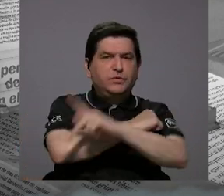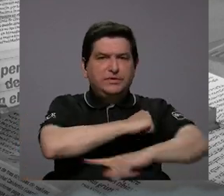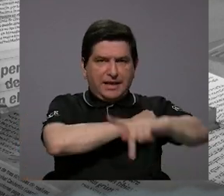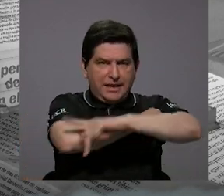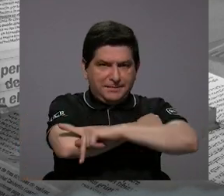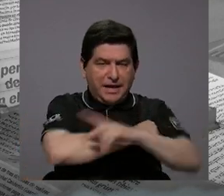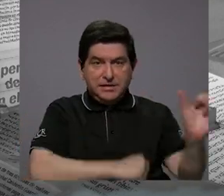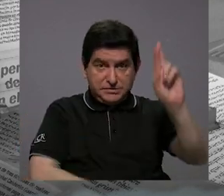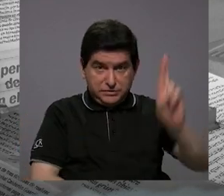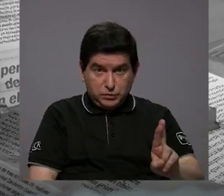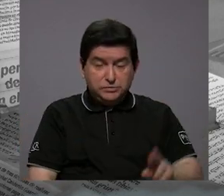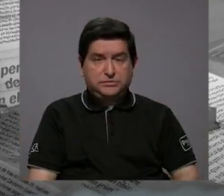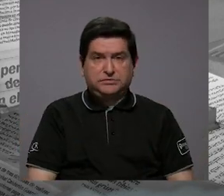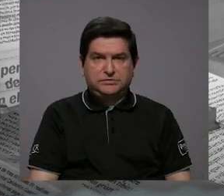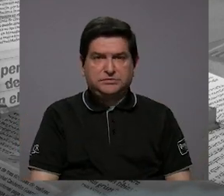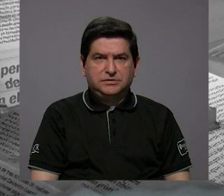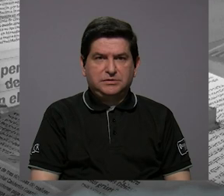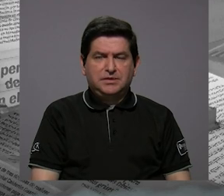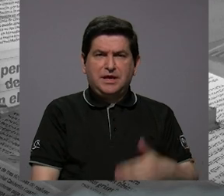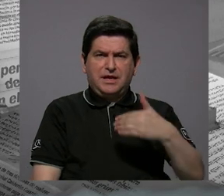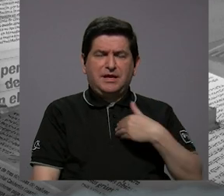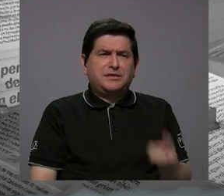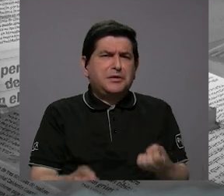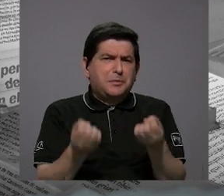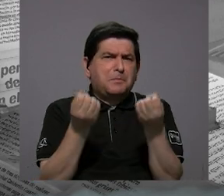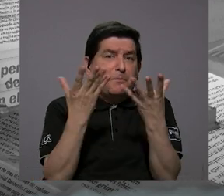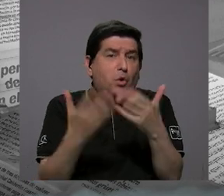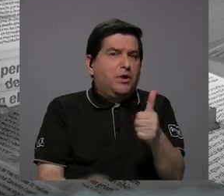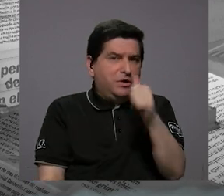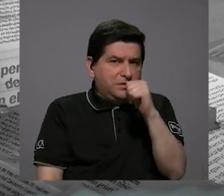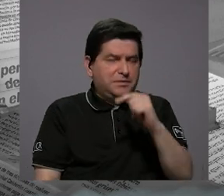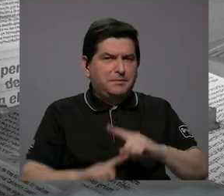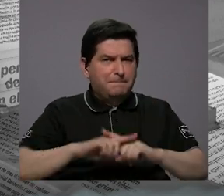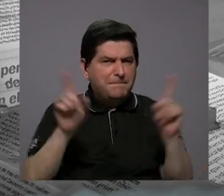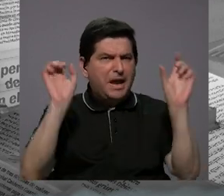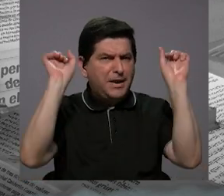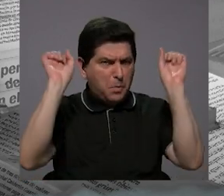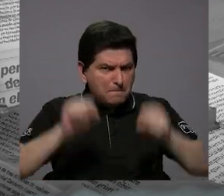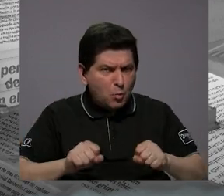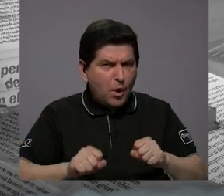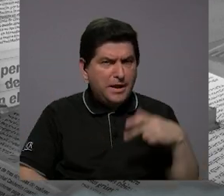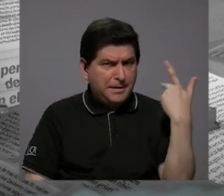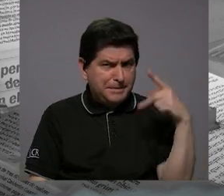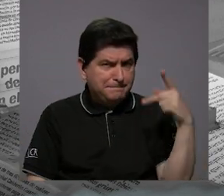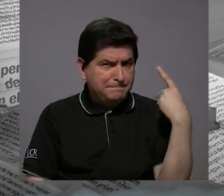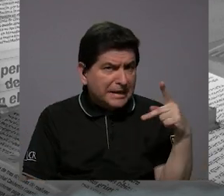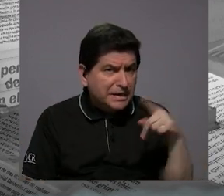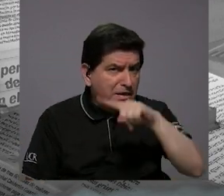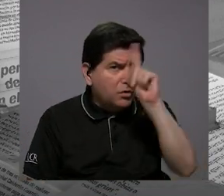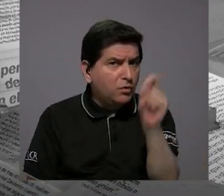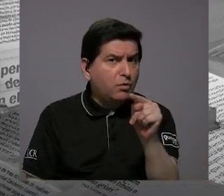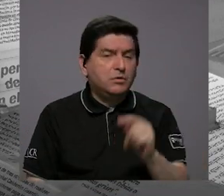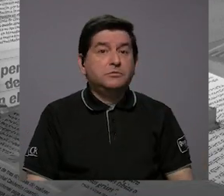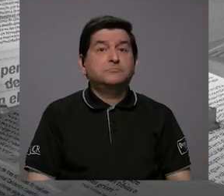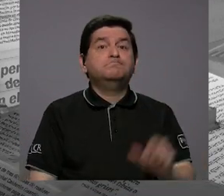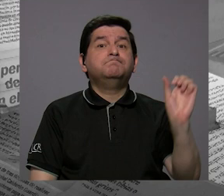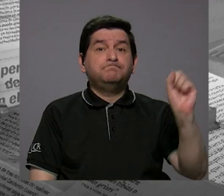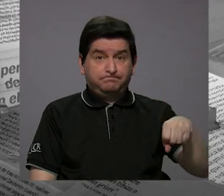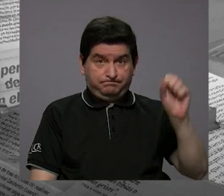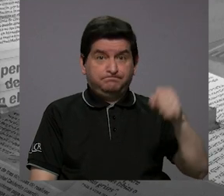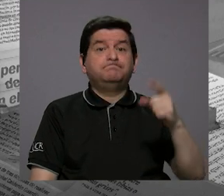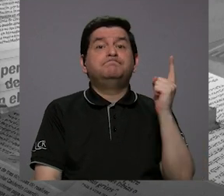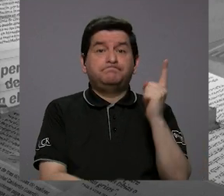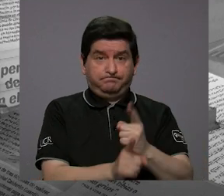el país, en Costa Rica, aunque tenemos abundancia de agua, ¿pueden estar amenazadas? Sí,